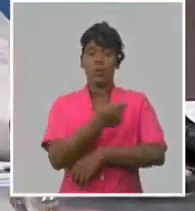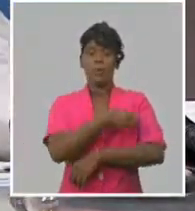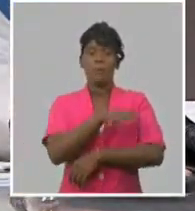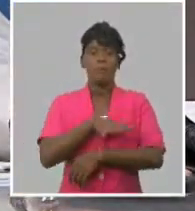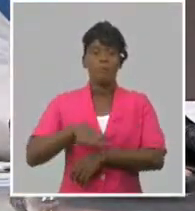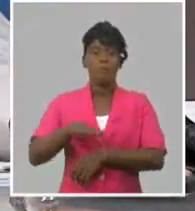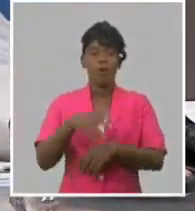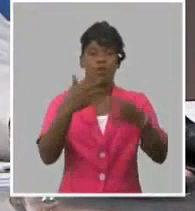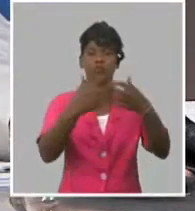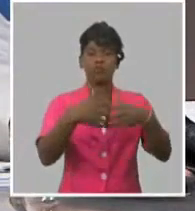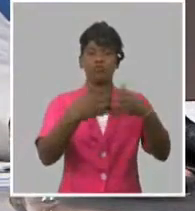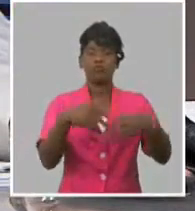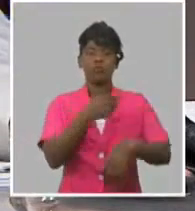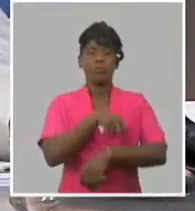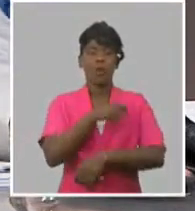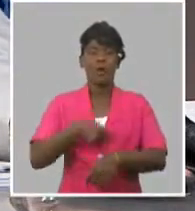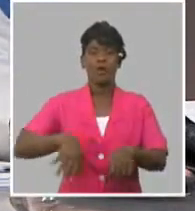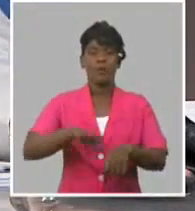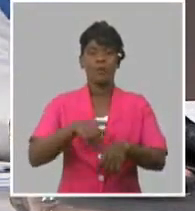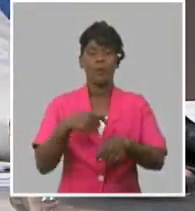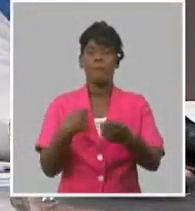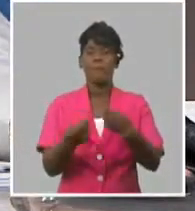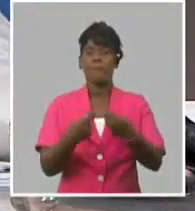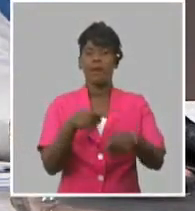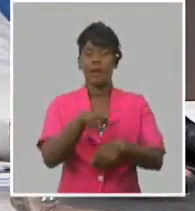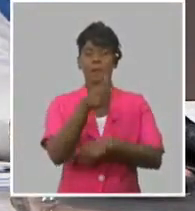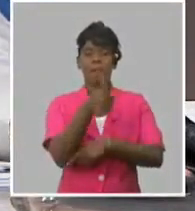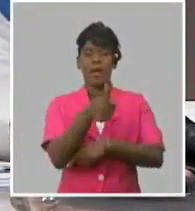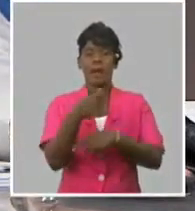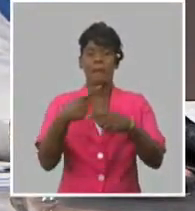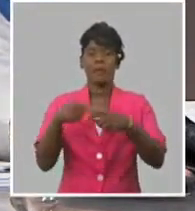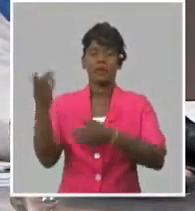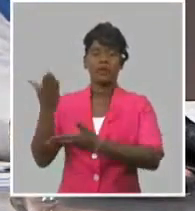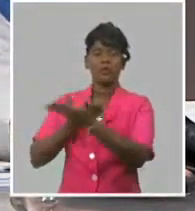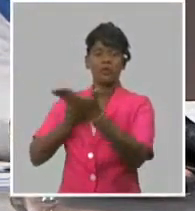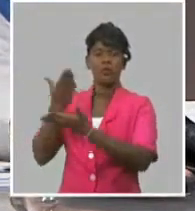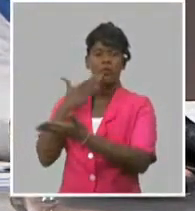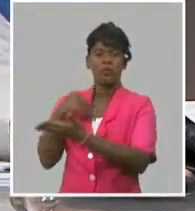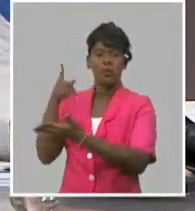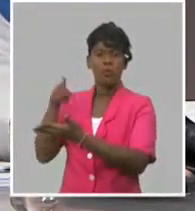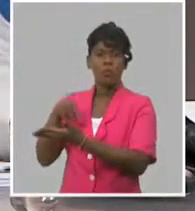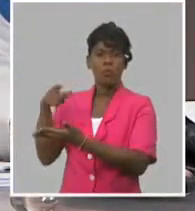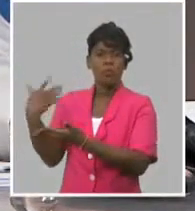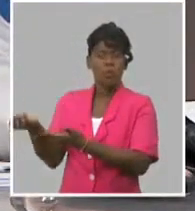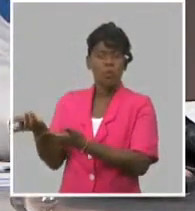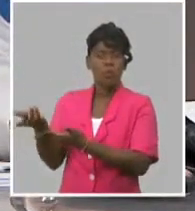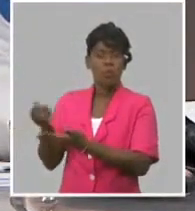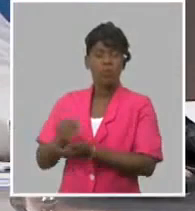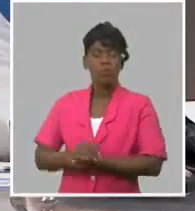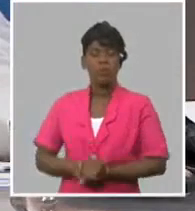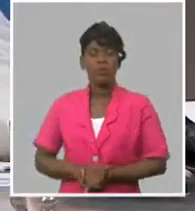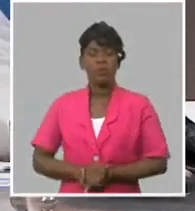existen hoy en economía. Tenemos un serio problema con los salarios, después me voy a referir a eso.